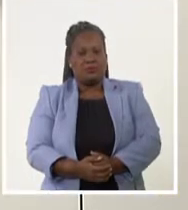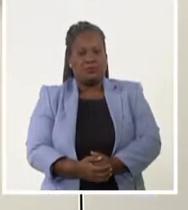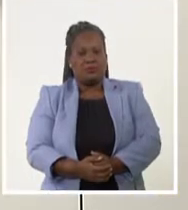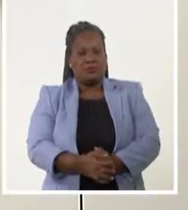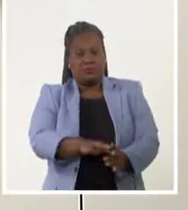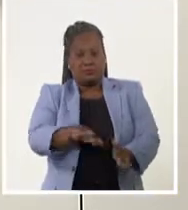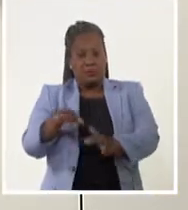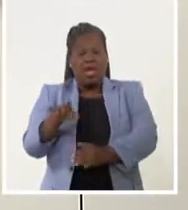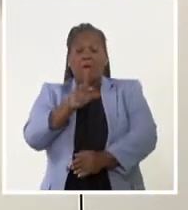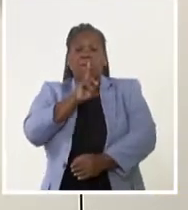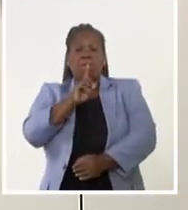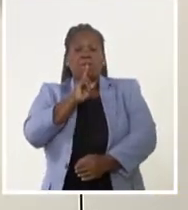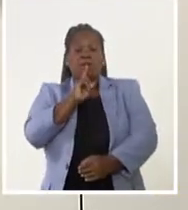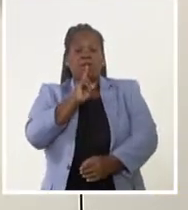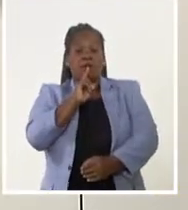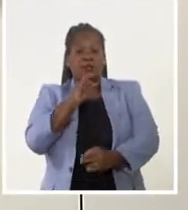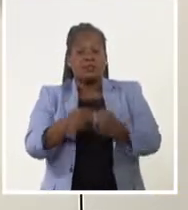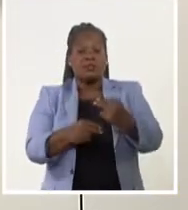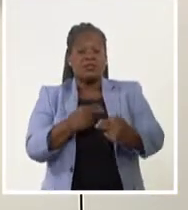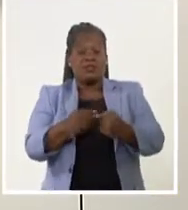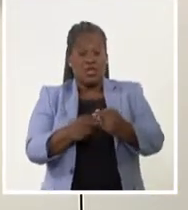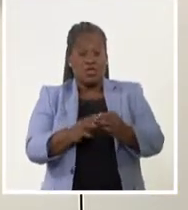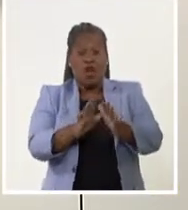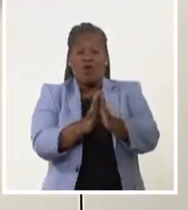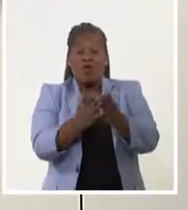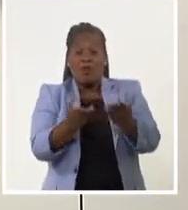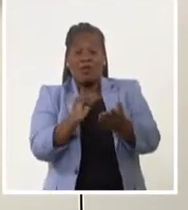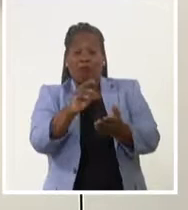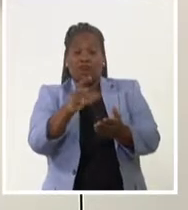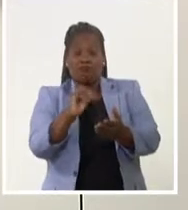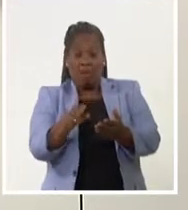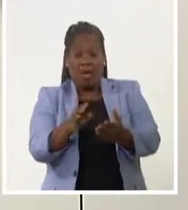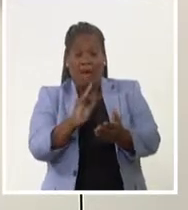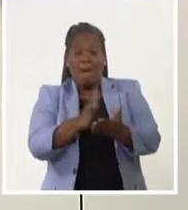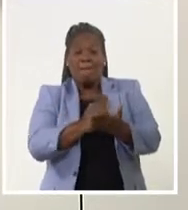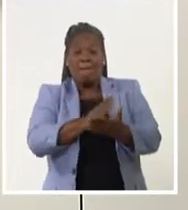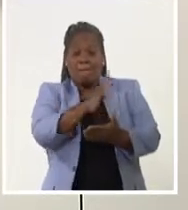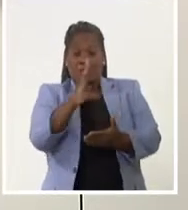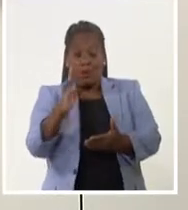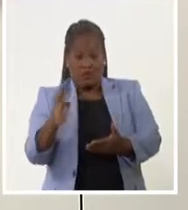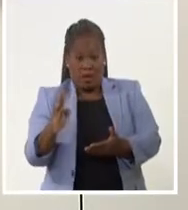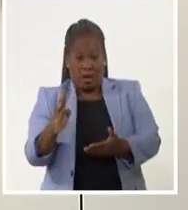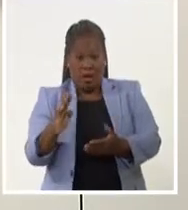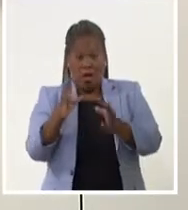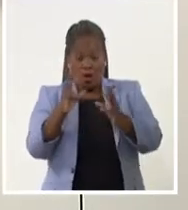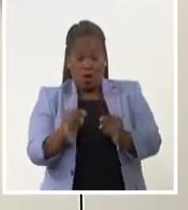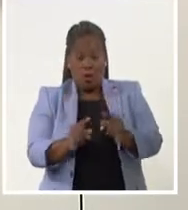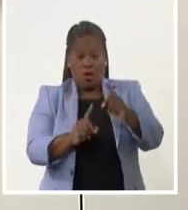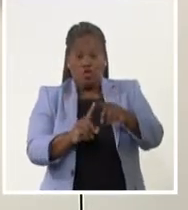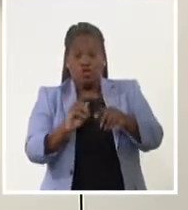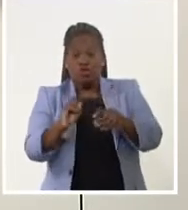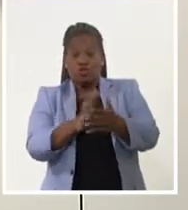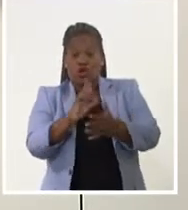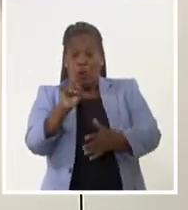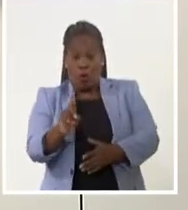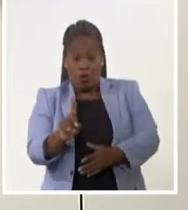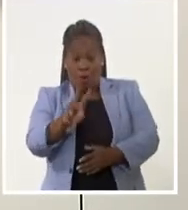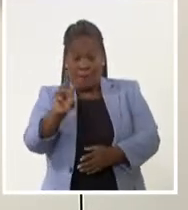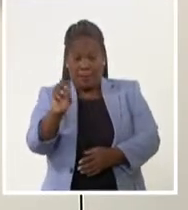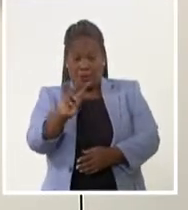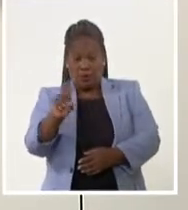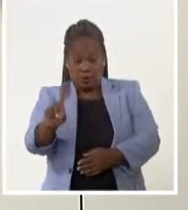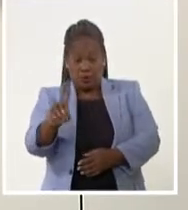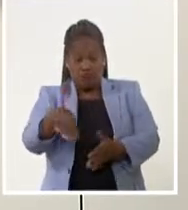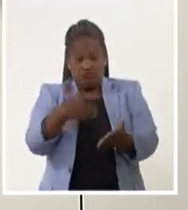Este viernes se realizó el lanzamiento de las revistas de la Biblioteca Nacional José Martí, el número ontológico tomo 1 de 2021. La